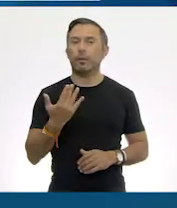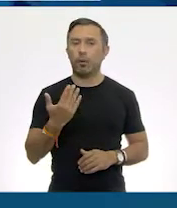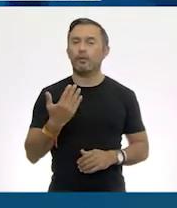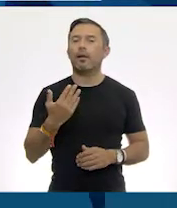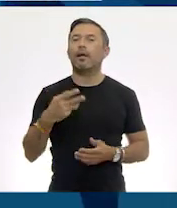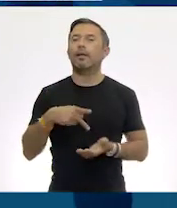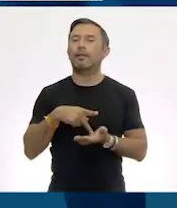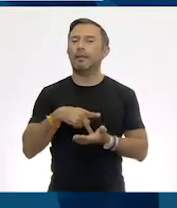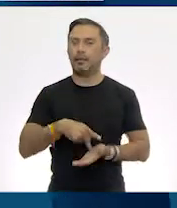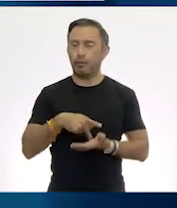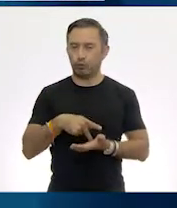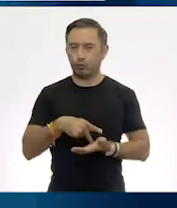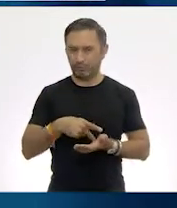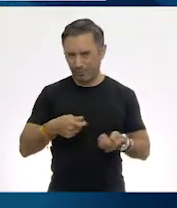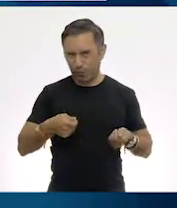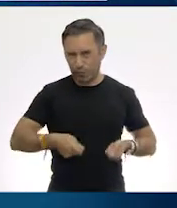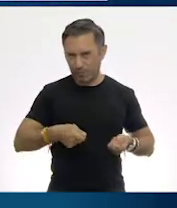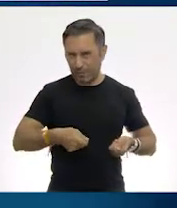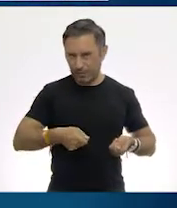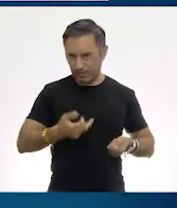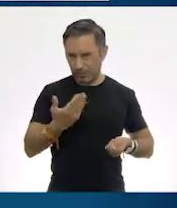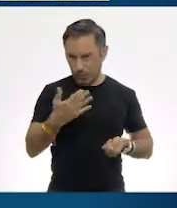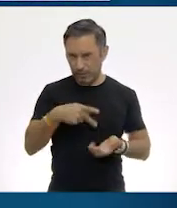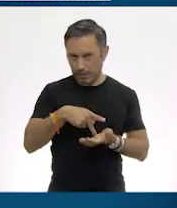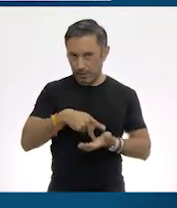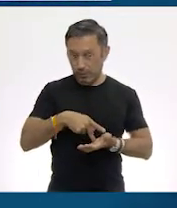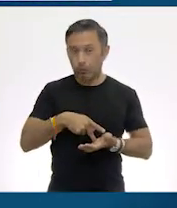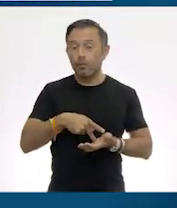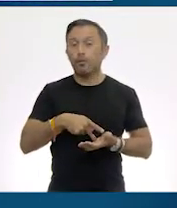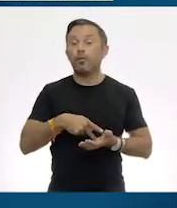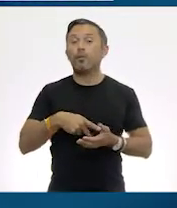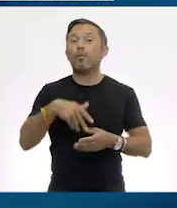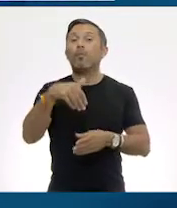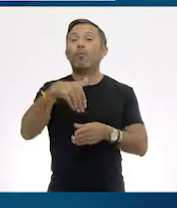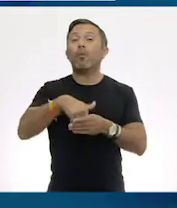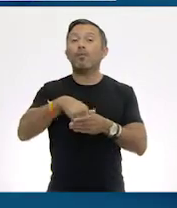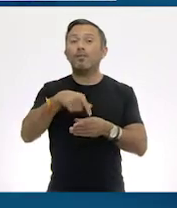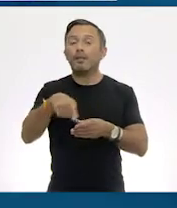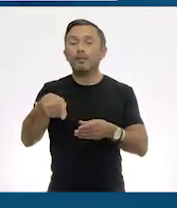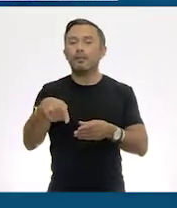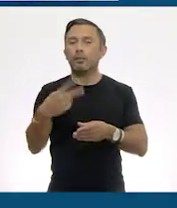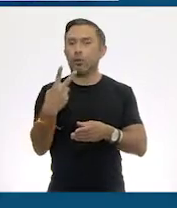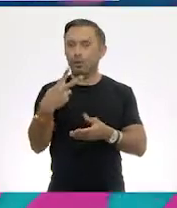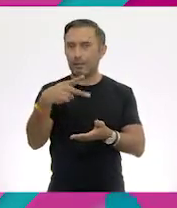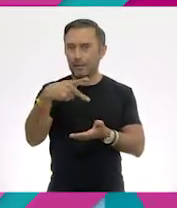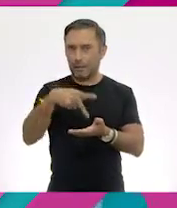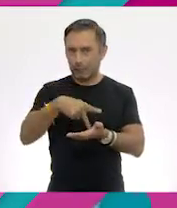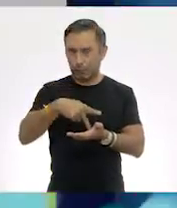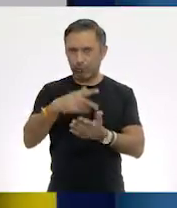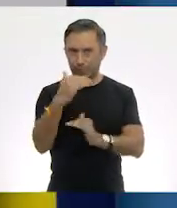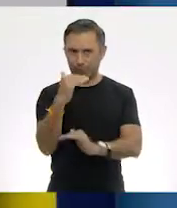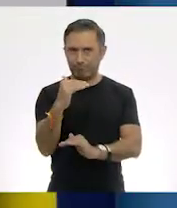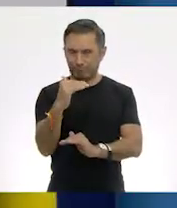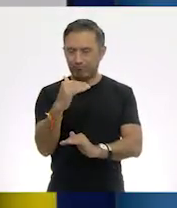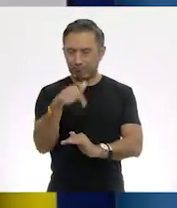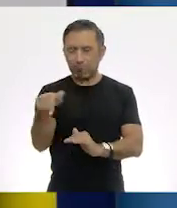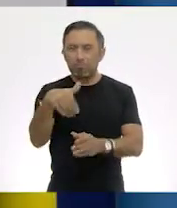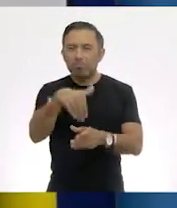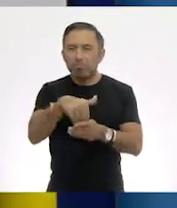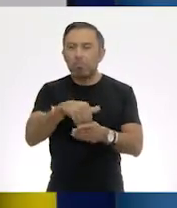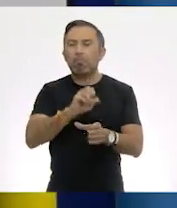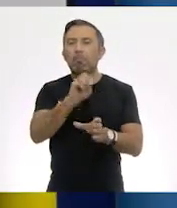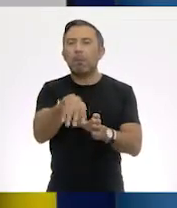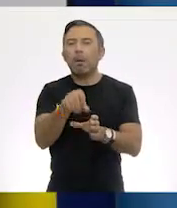del costal en bolsas de 2 kilos. Y ¿cuál fue el